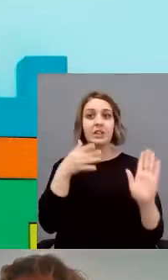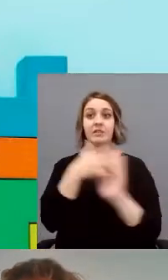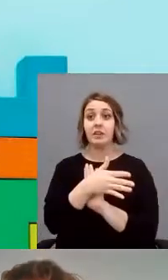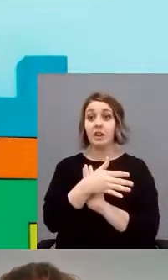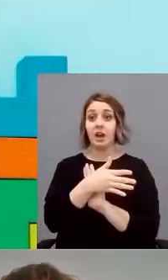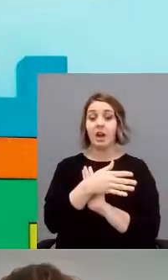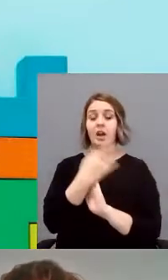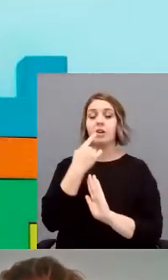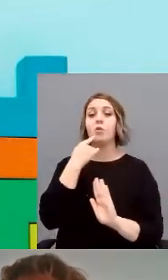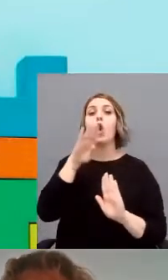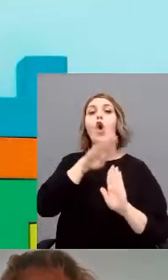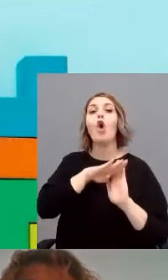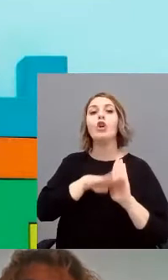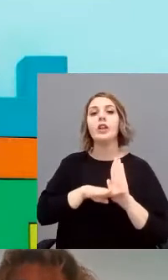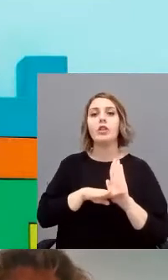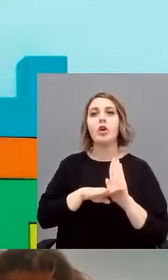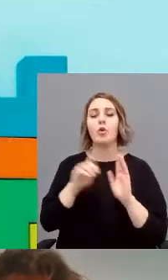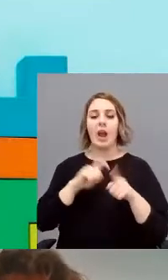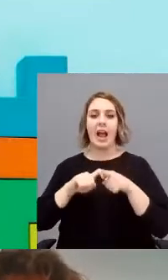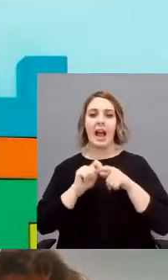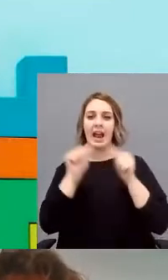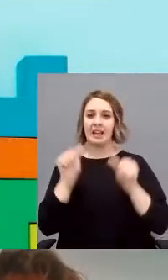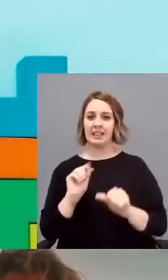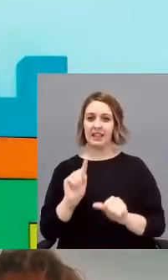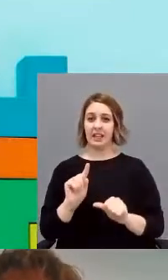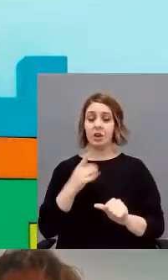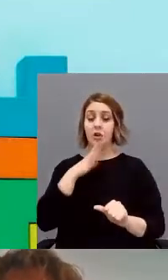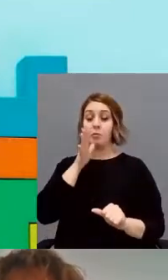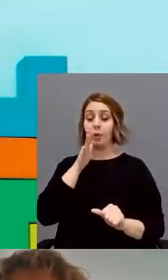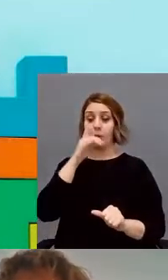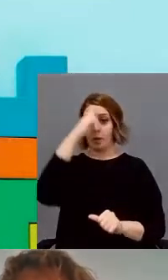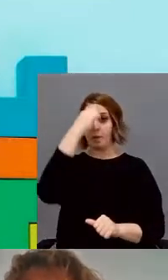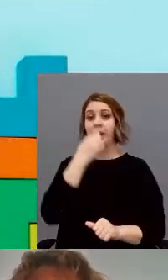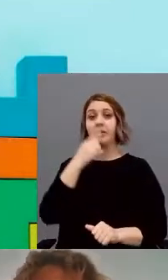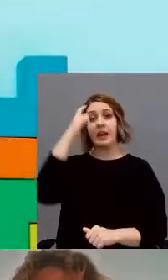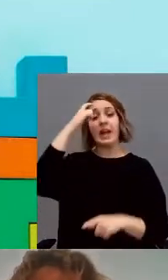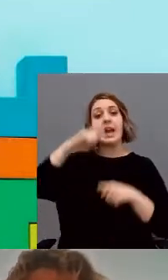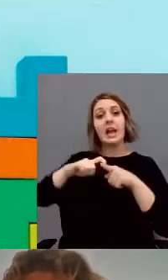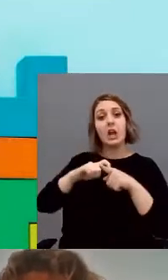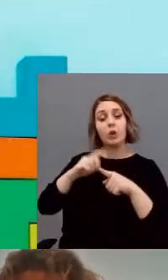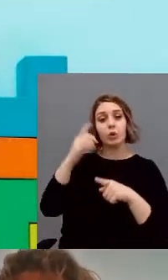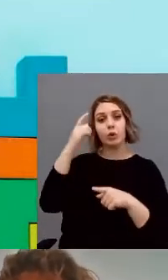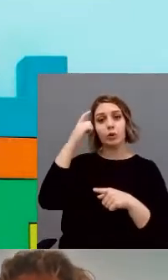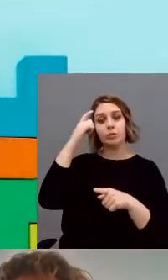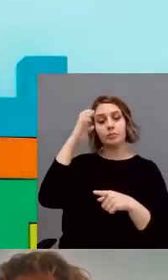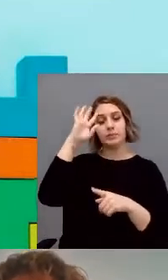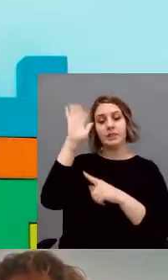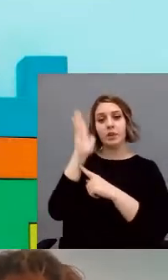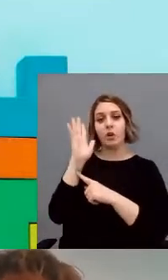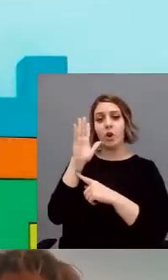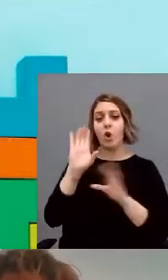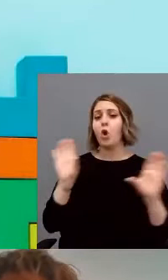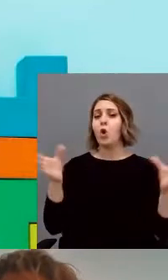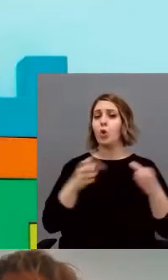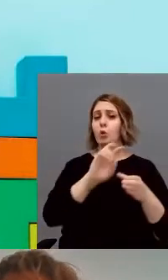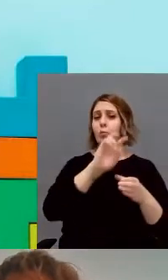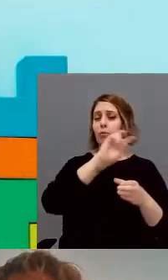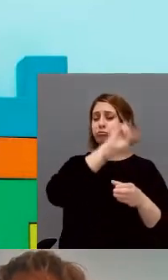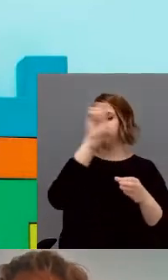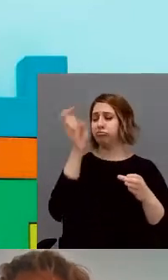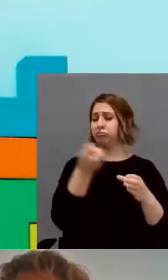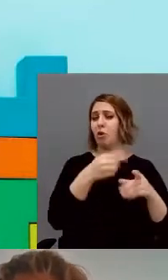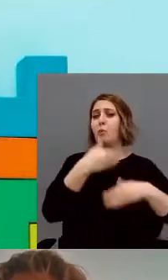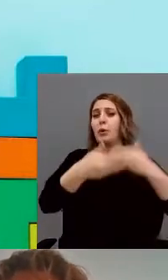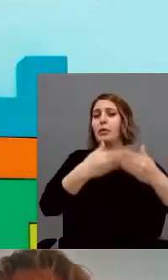una condición, una forma de ser cuyo perfil neuropsicológico constituye un grupo heterogéneo de procesos cognitivos